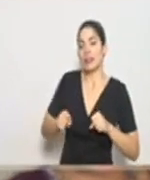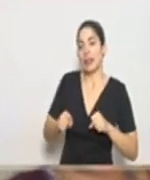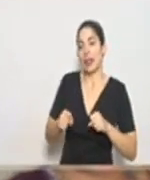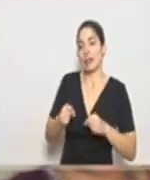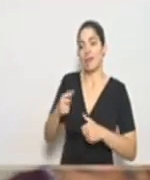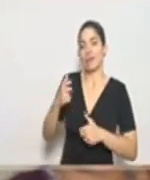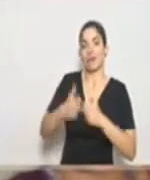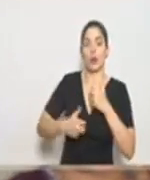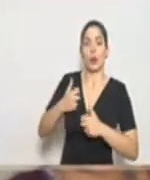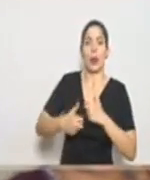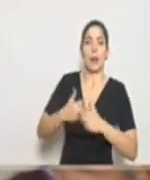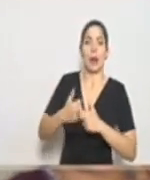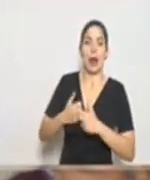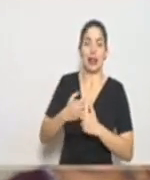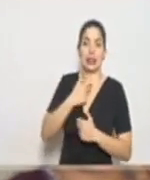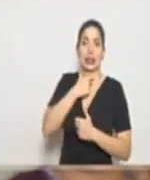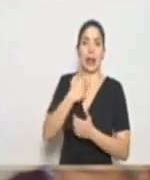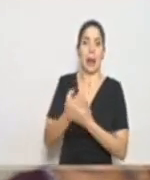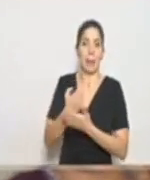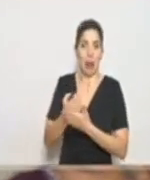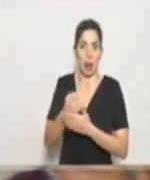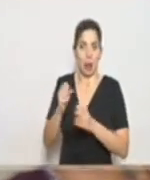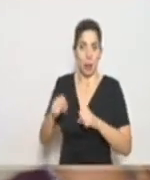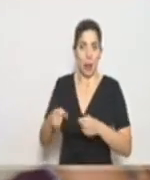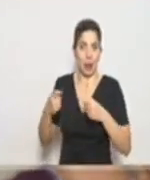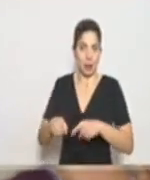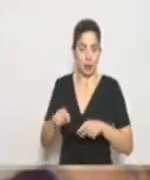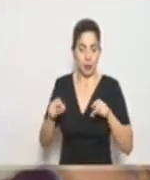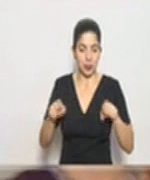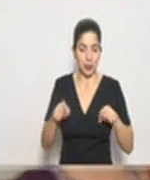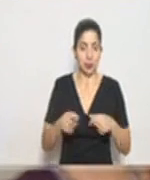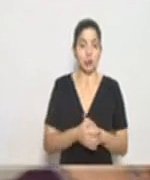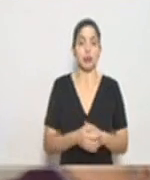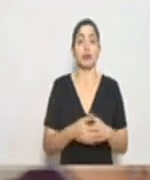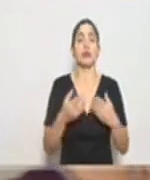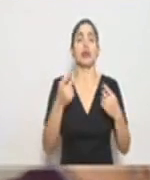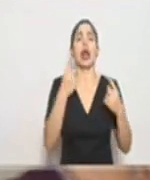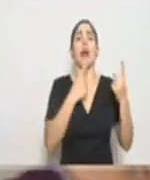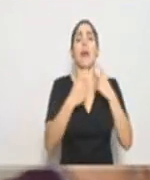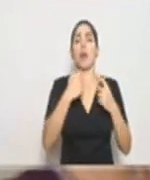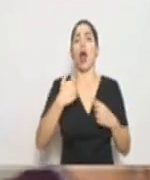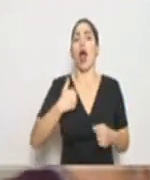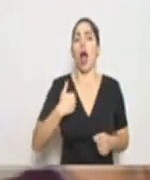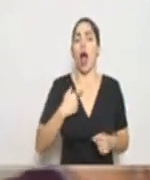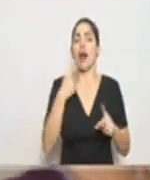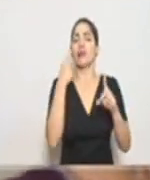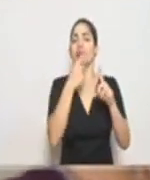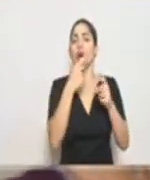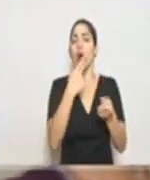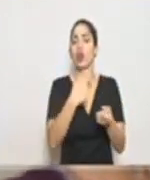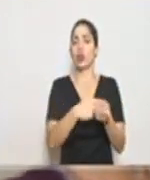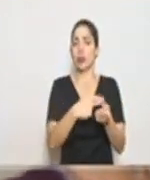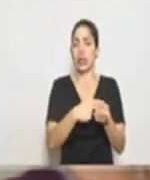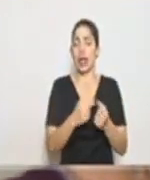crisis de empleo. Se han hecho algunas preguntas sobre los hospitales.